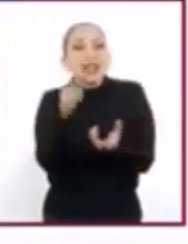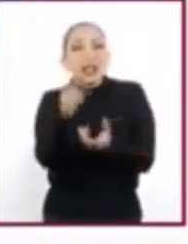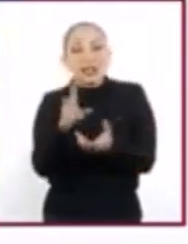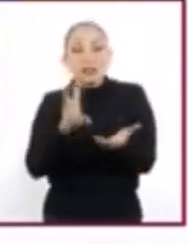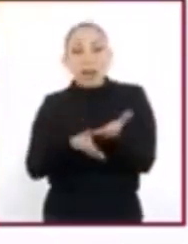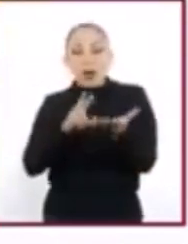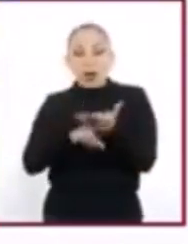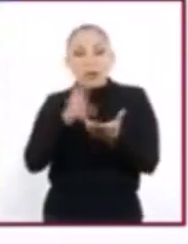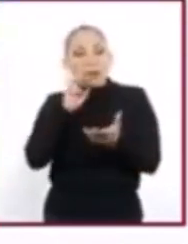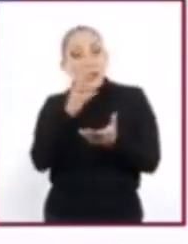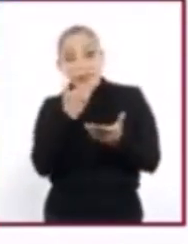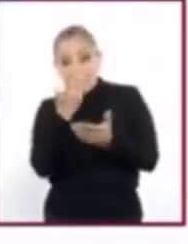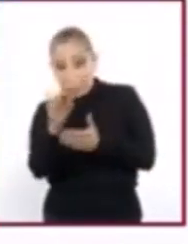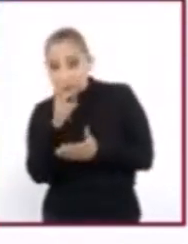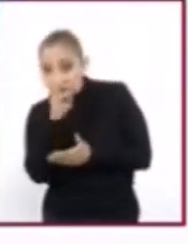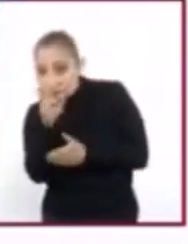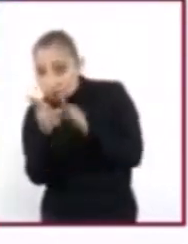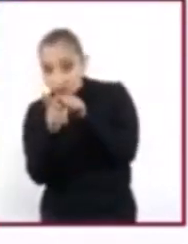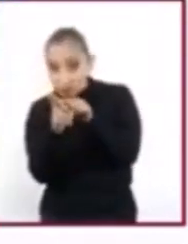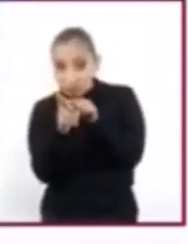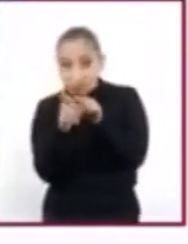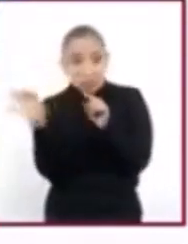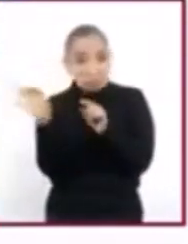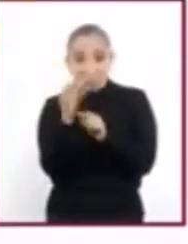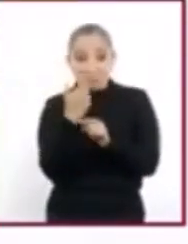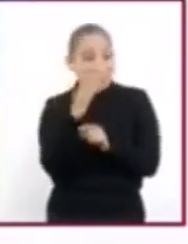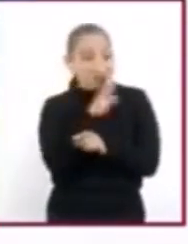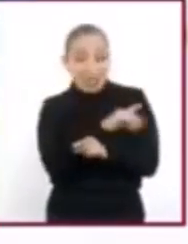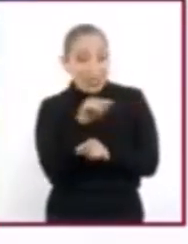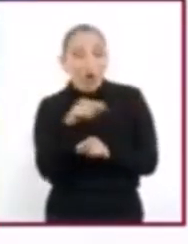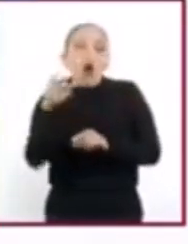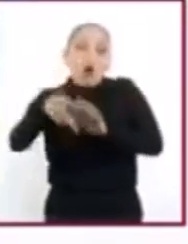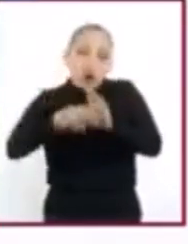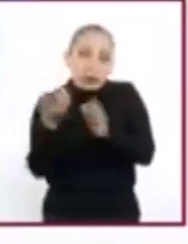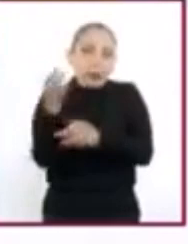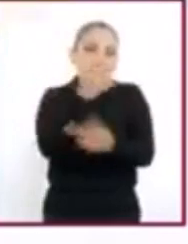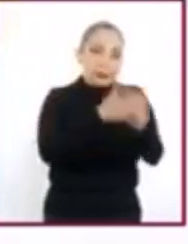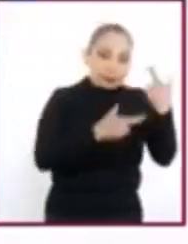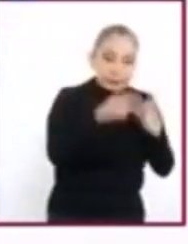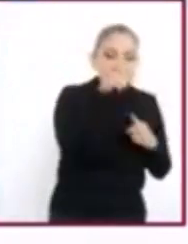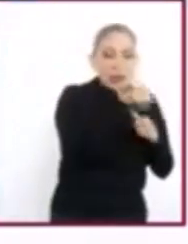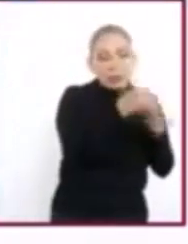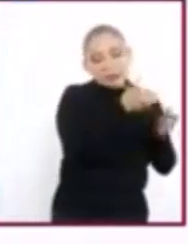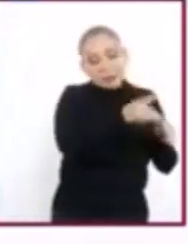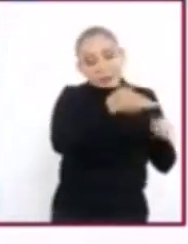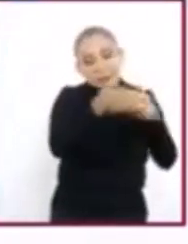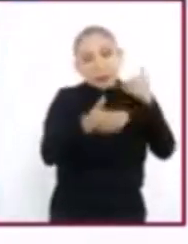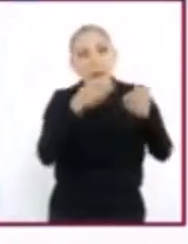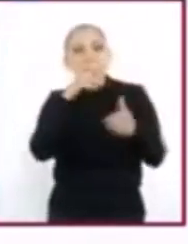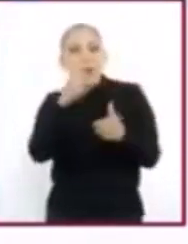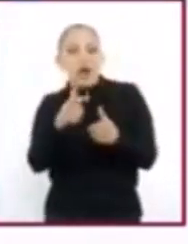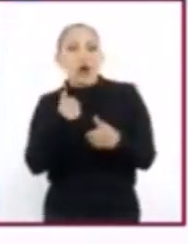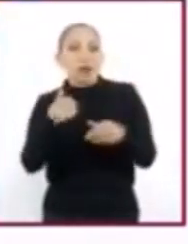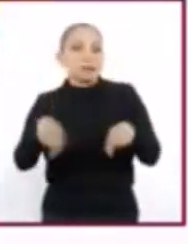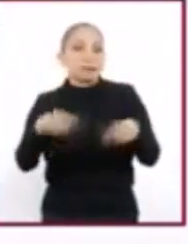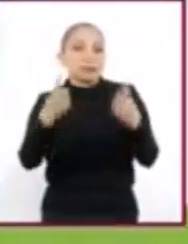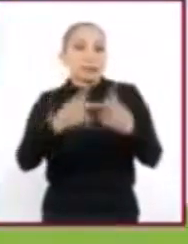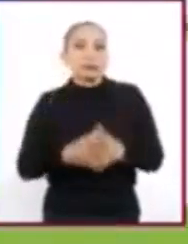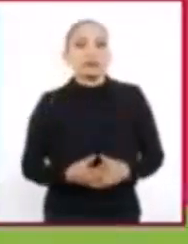valorar los resultados obtenidos y, si no son los deseados, volver a poner en práctica todo el procedimiento para mejorarlos.